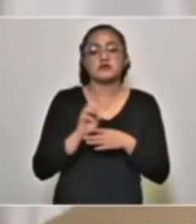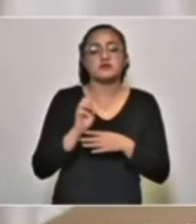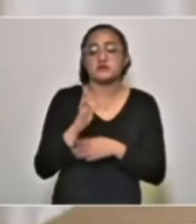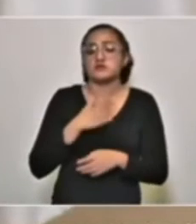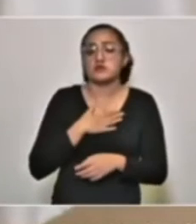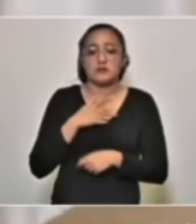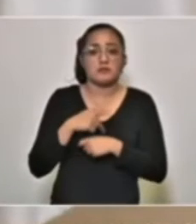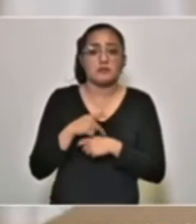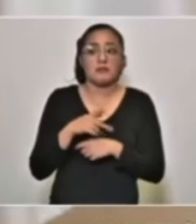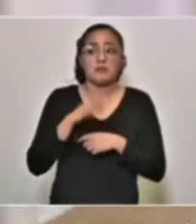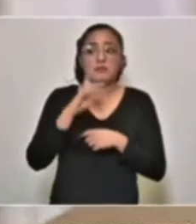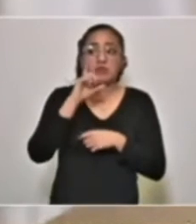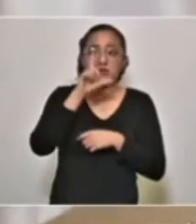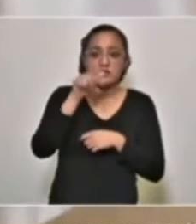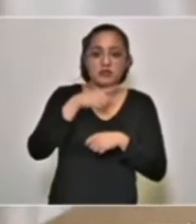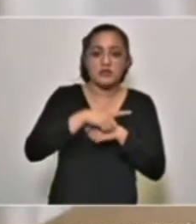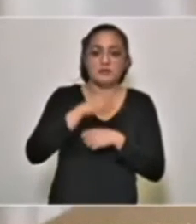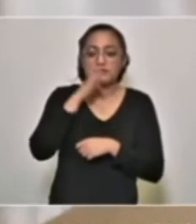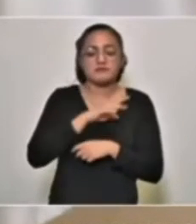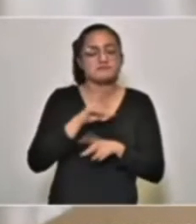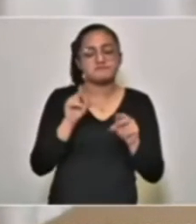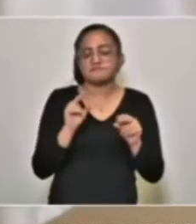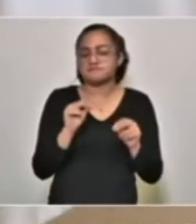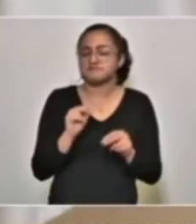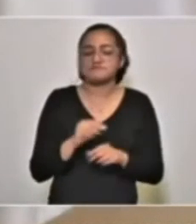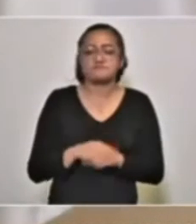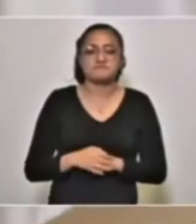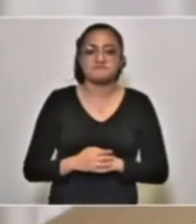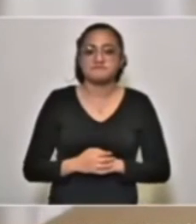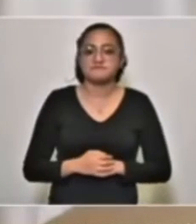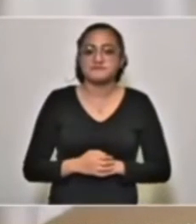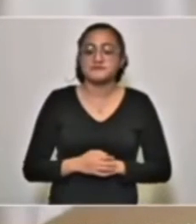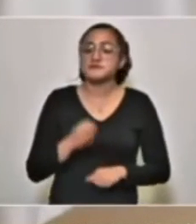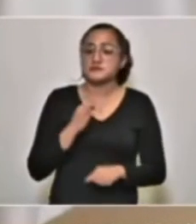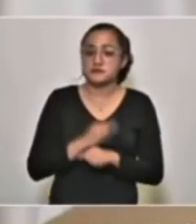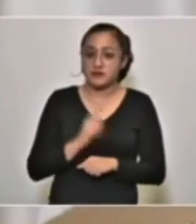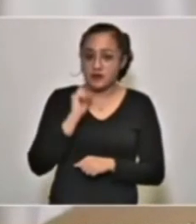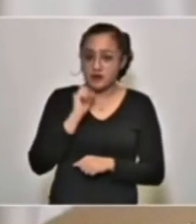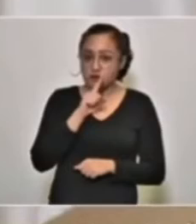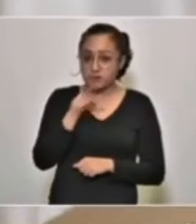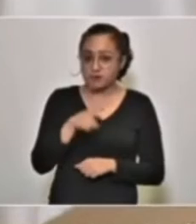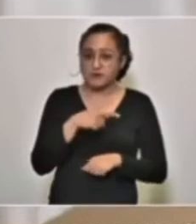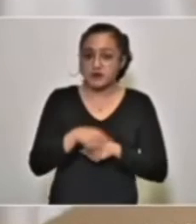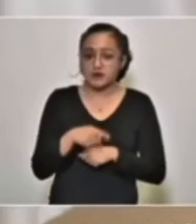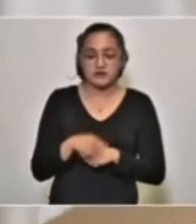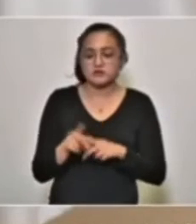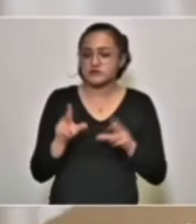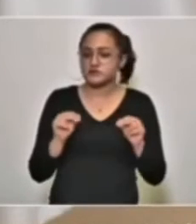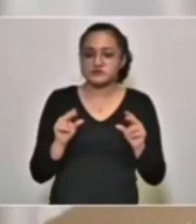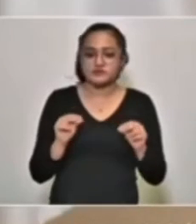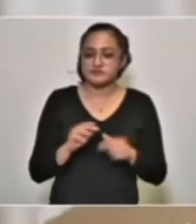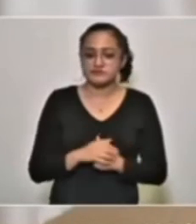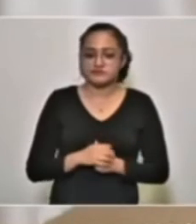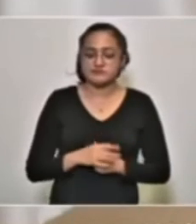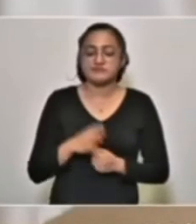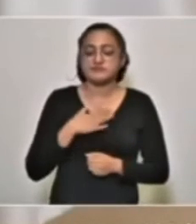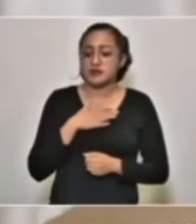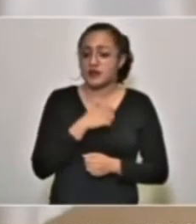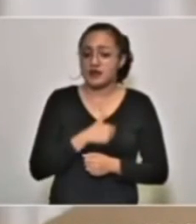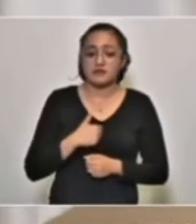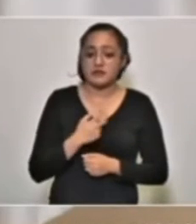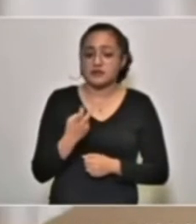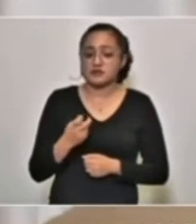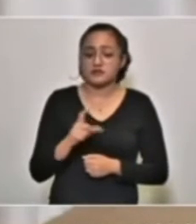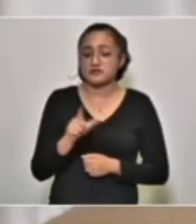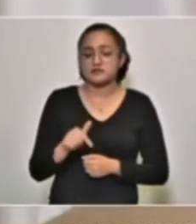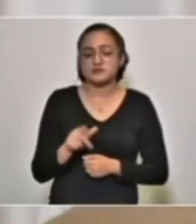ningún riesgo, no vamos a hacer que alguien corra un riesgo, no vamos a lamentar nada